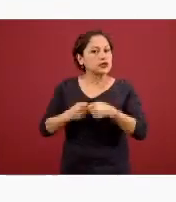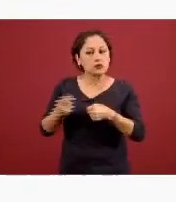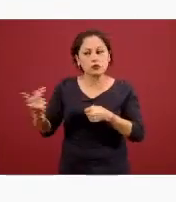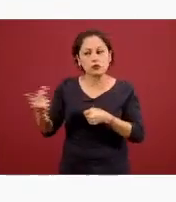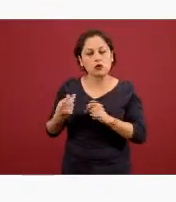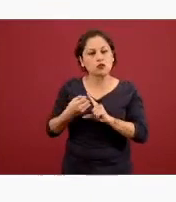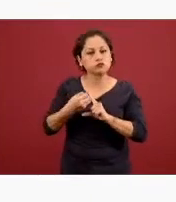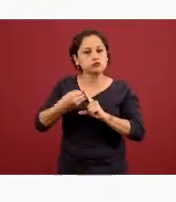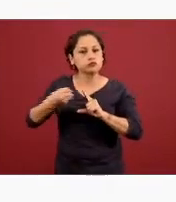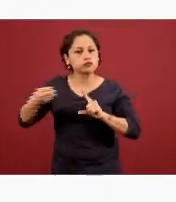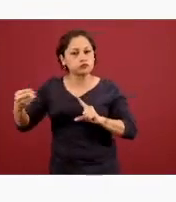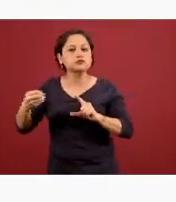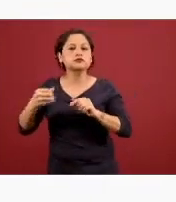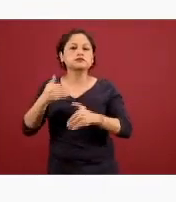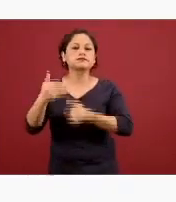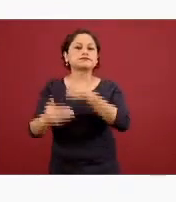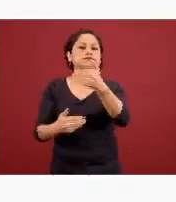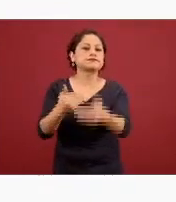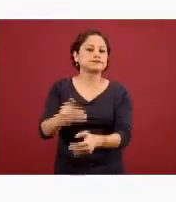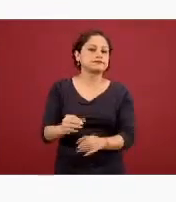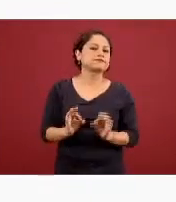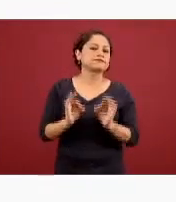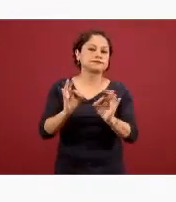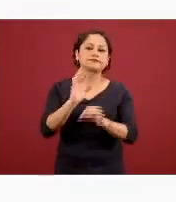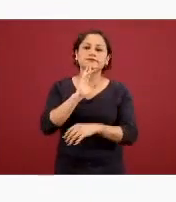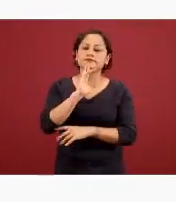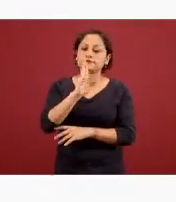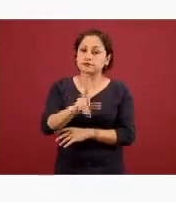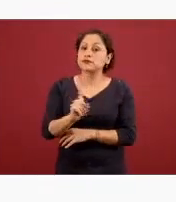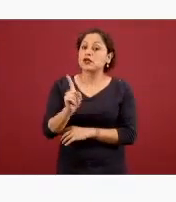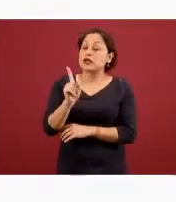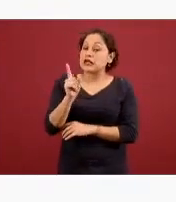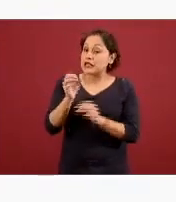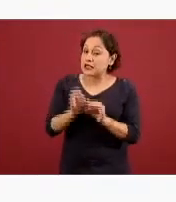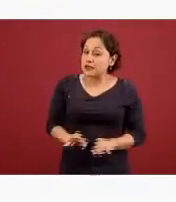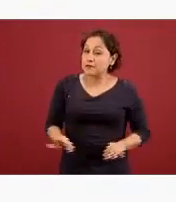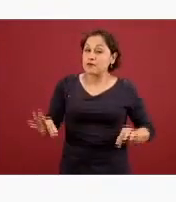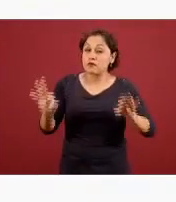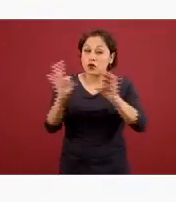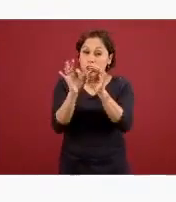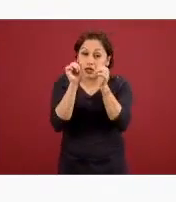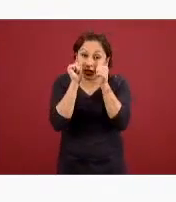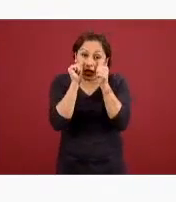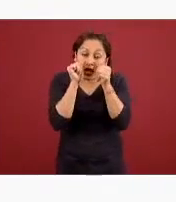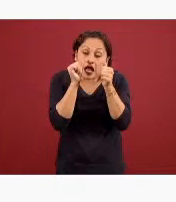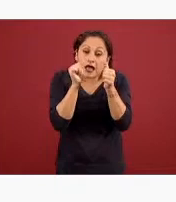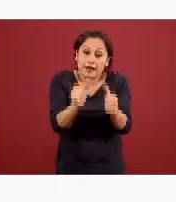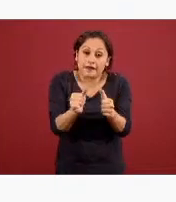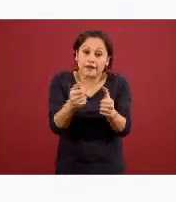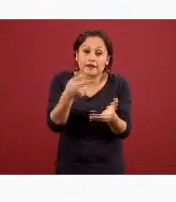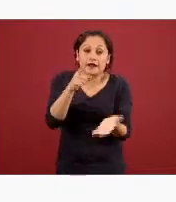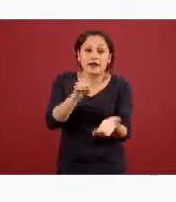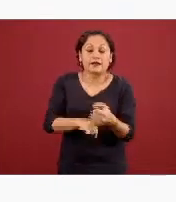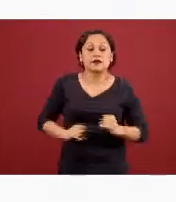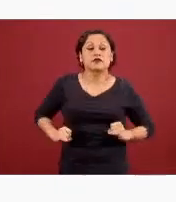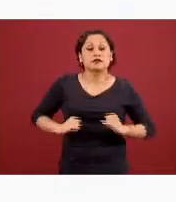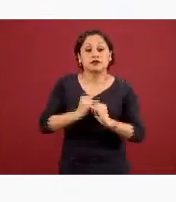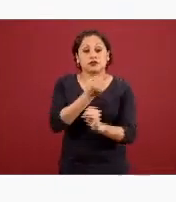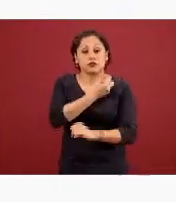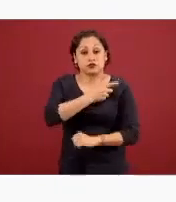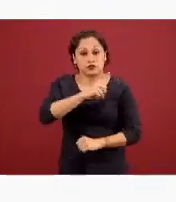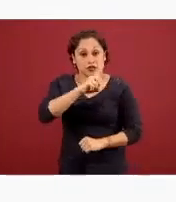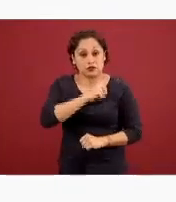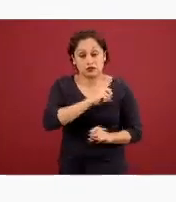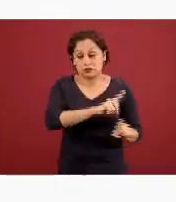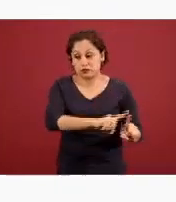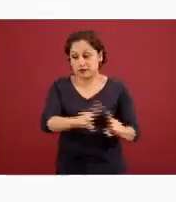supervisiones externas centradas en las clínicas y en el equipo como humano no solo ver cuál es la pericia